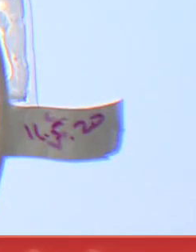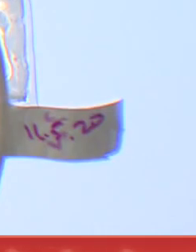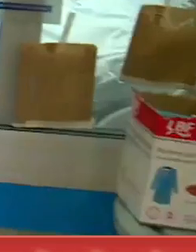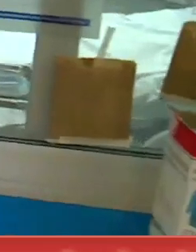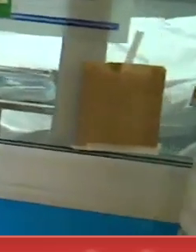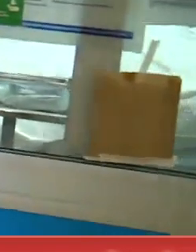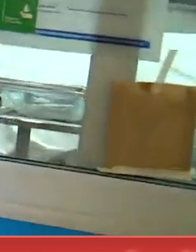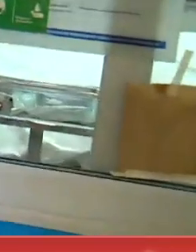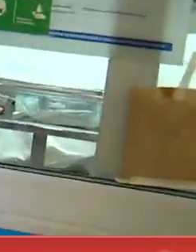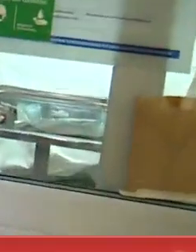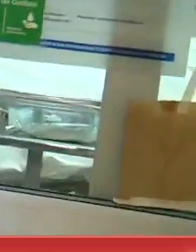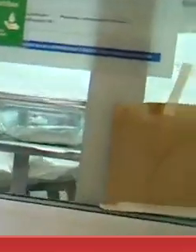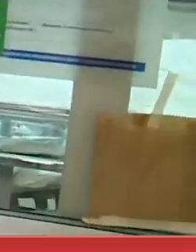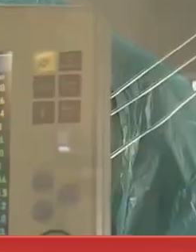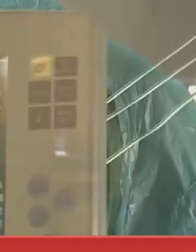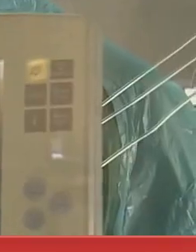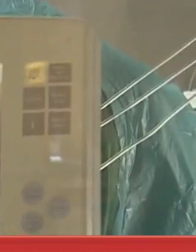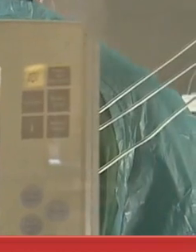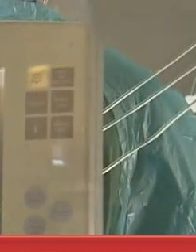el número de contagiados